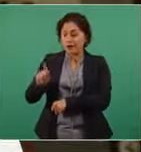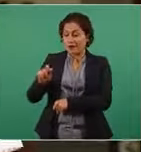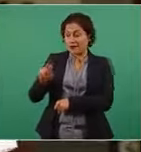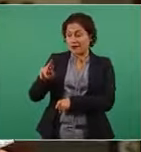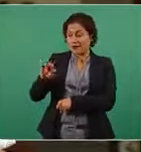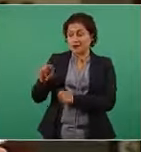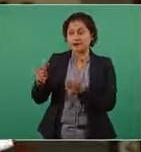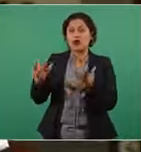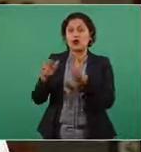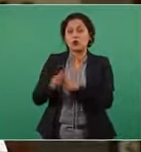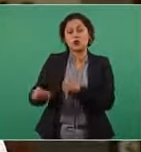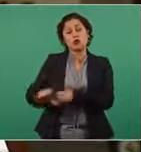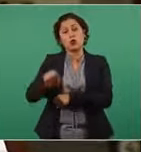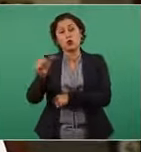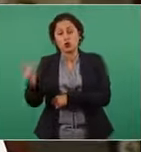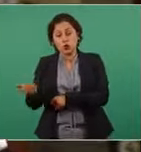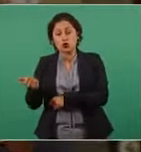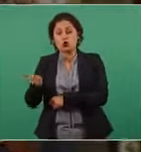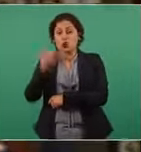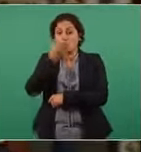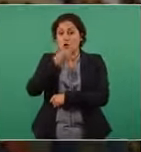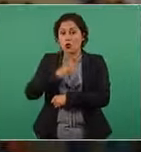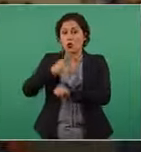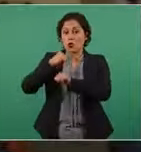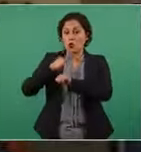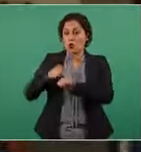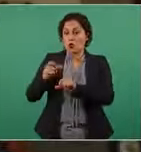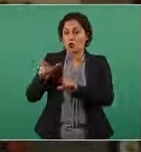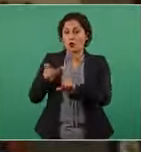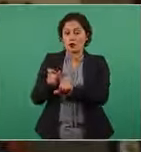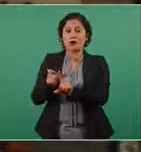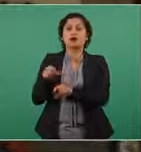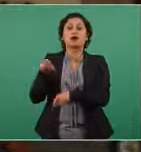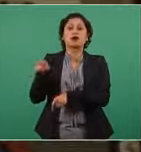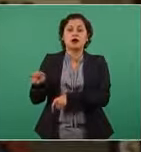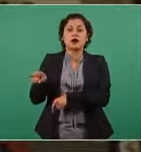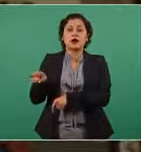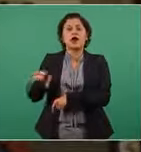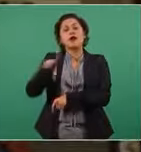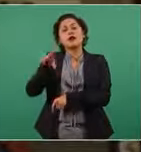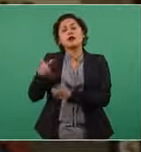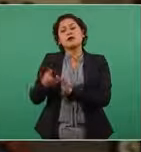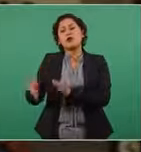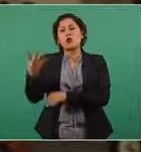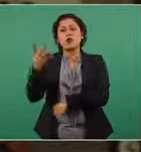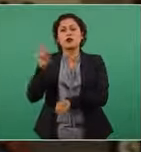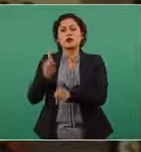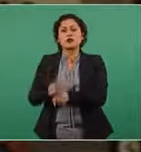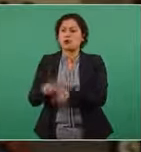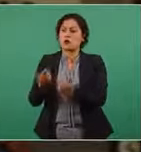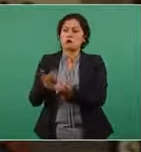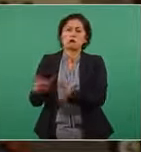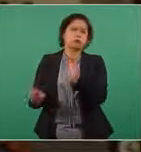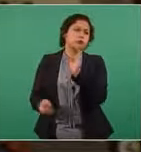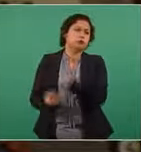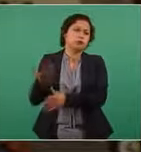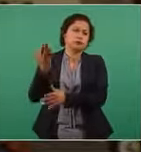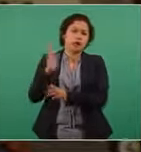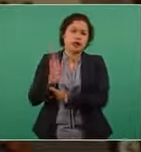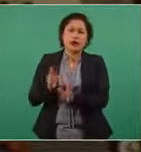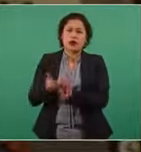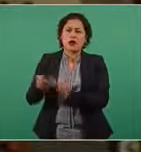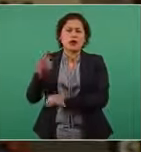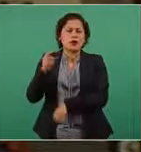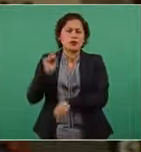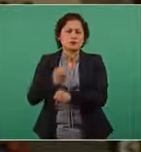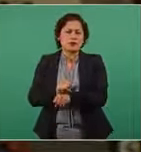detuvieron a uno de sus escolta él fue liberado aproximadamente a los cuatro días aproximadamente máximo una